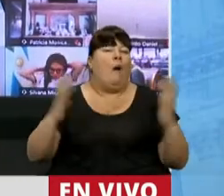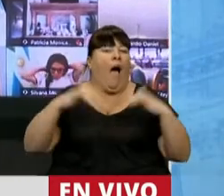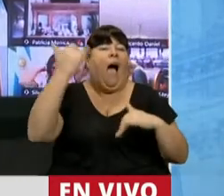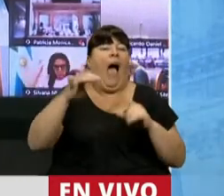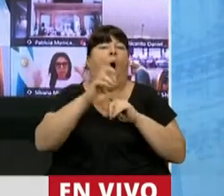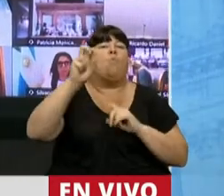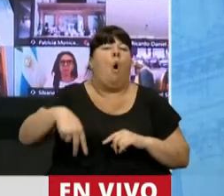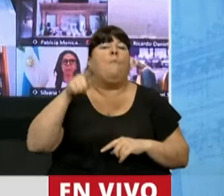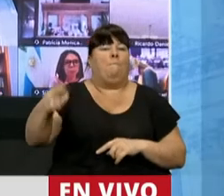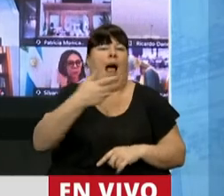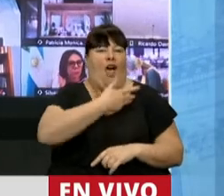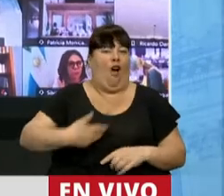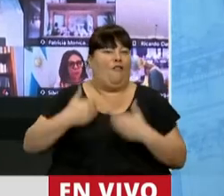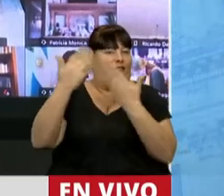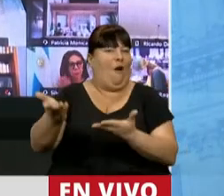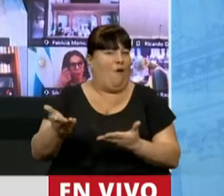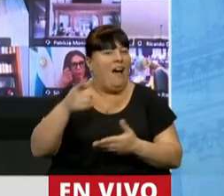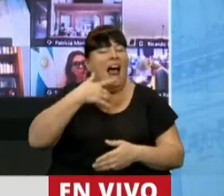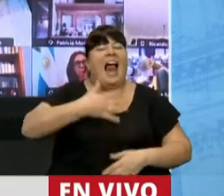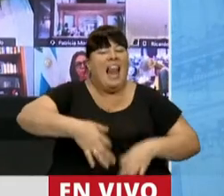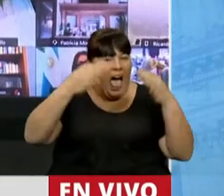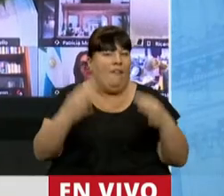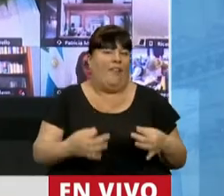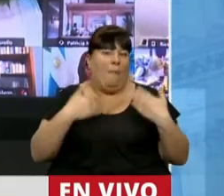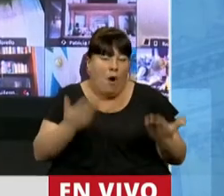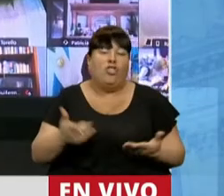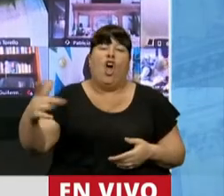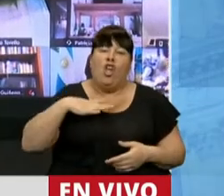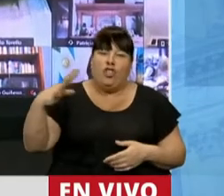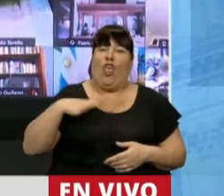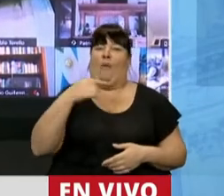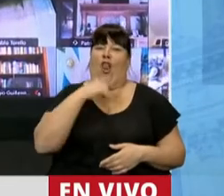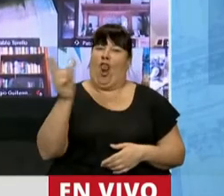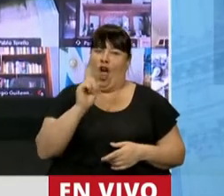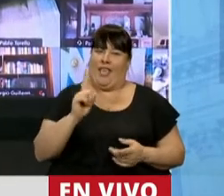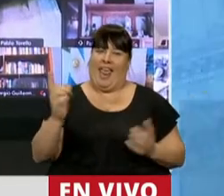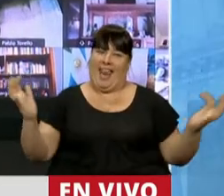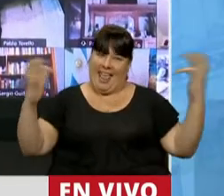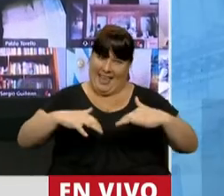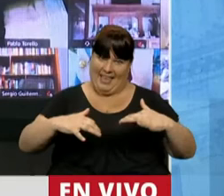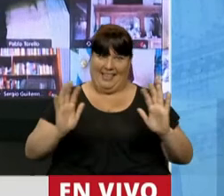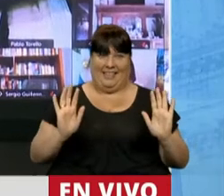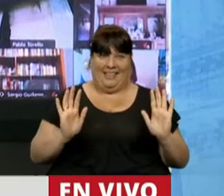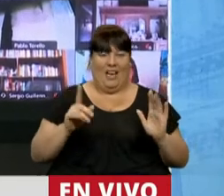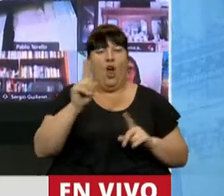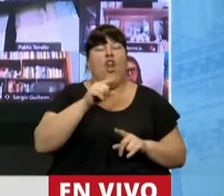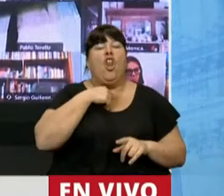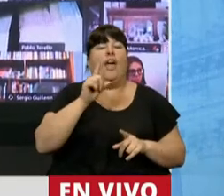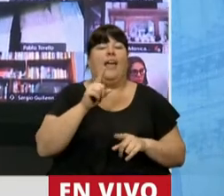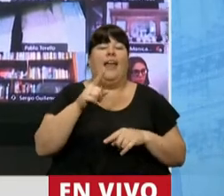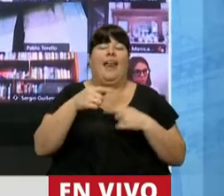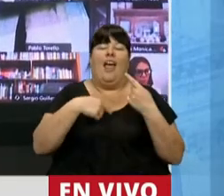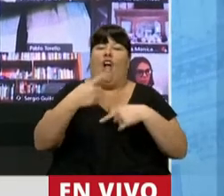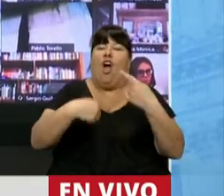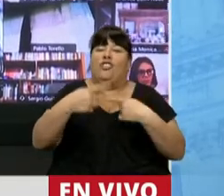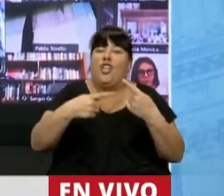para el oficialismo. Esa es la verdad por la cual todavía se resisten a continuar o a seguir